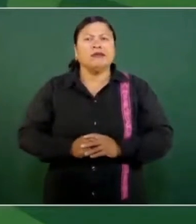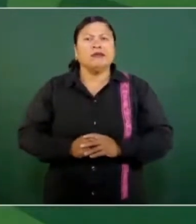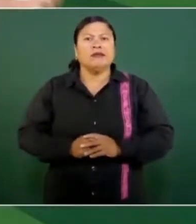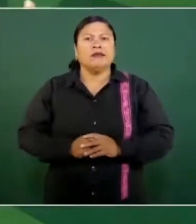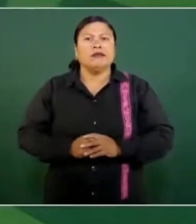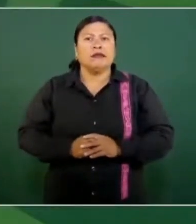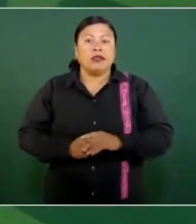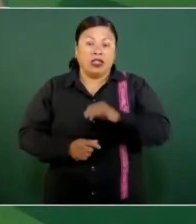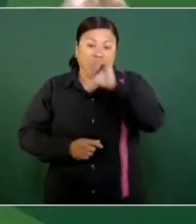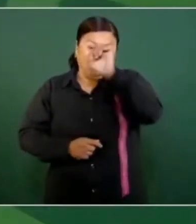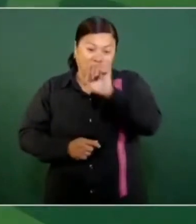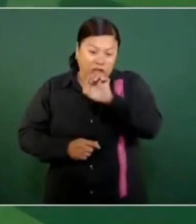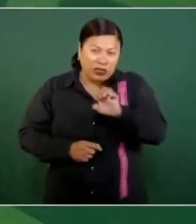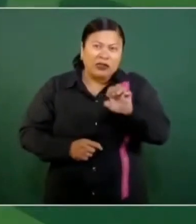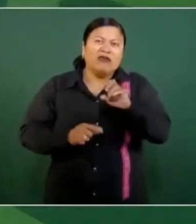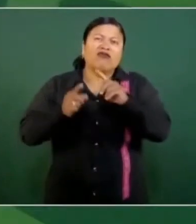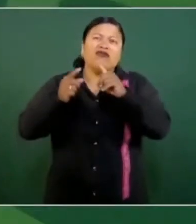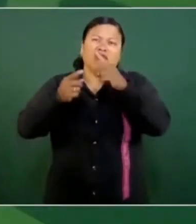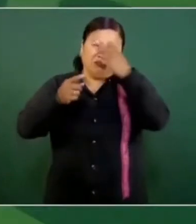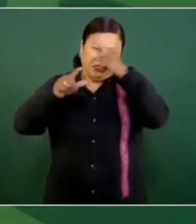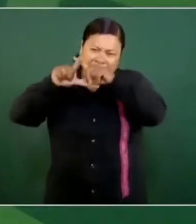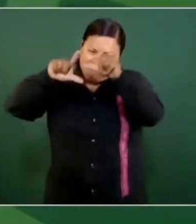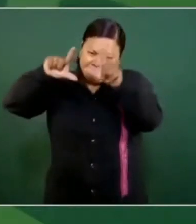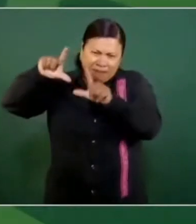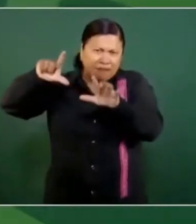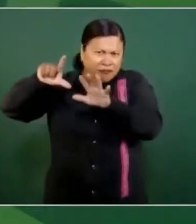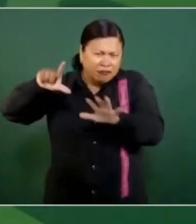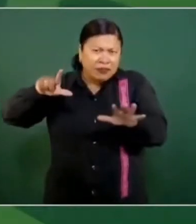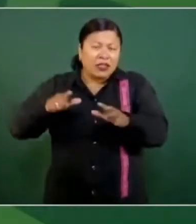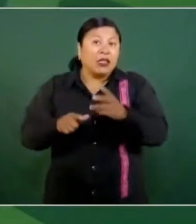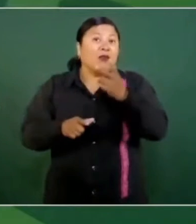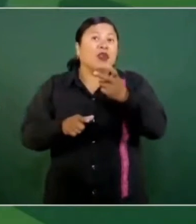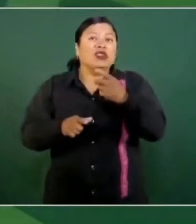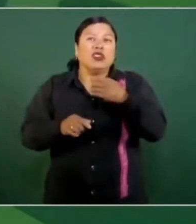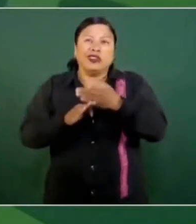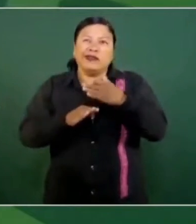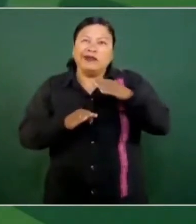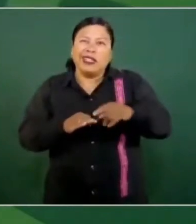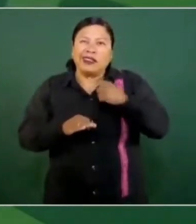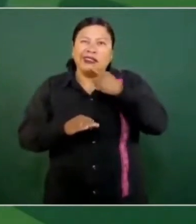el sureste y en el país. Por eso hablamos de una transformación,